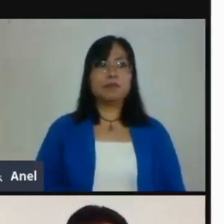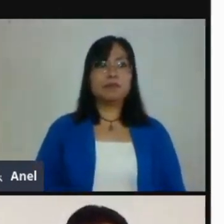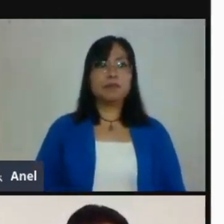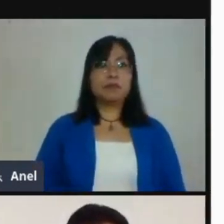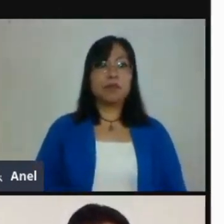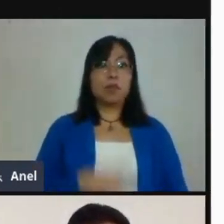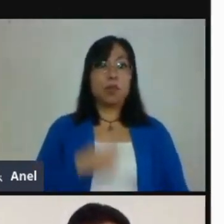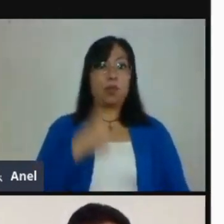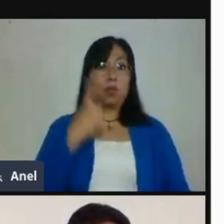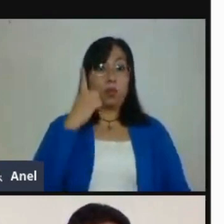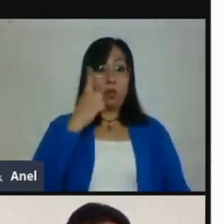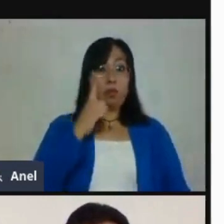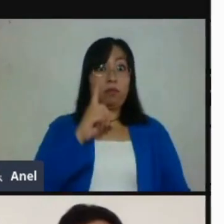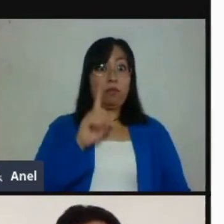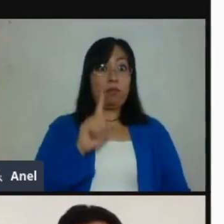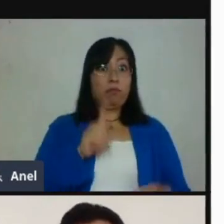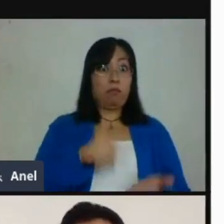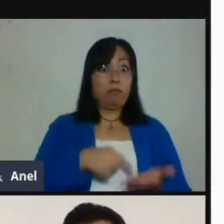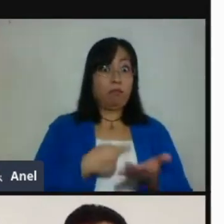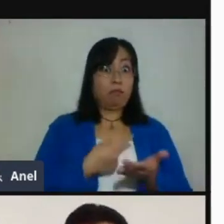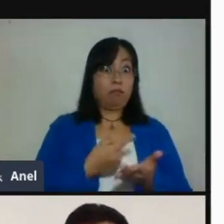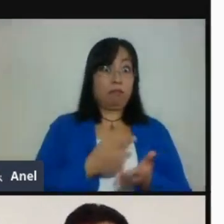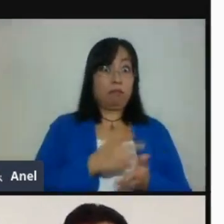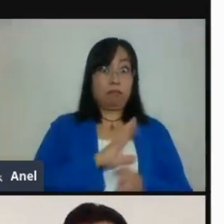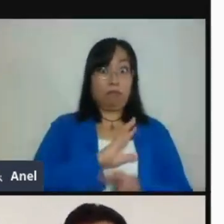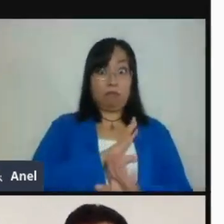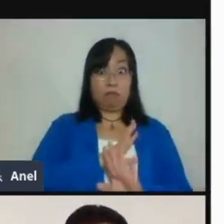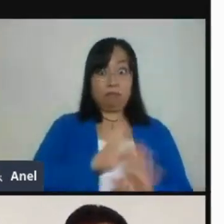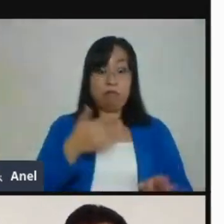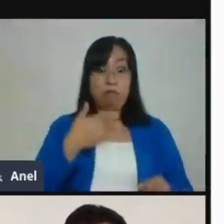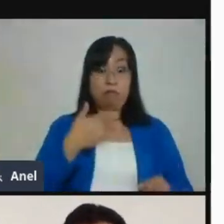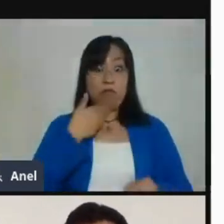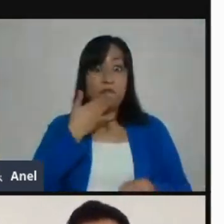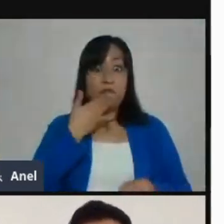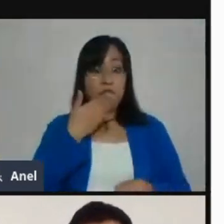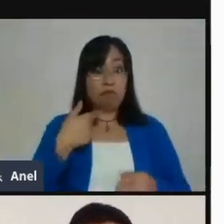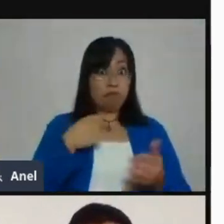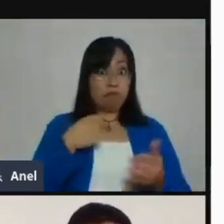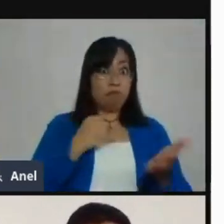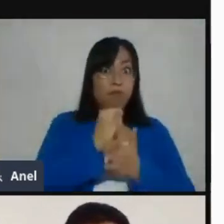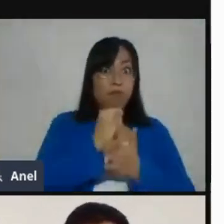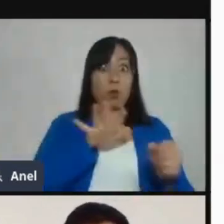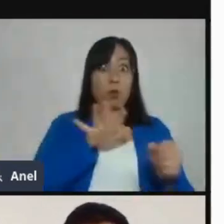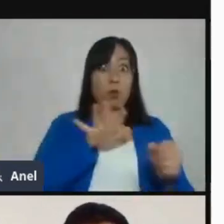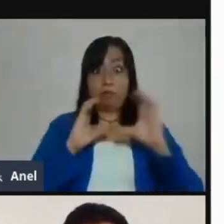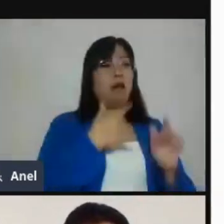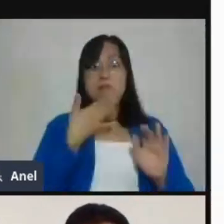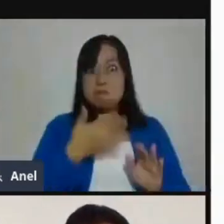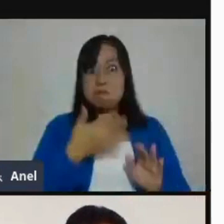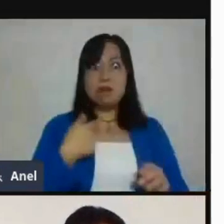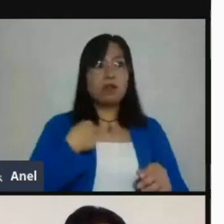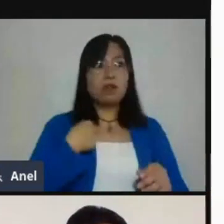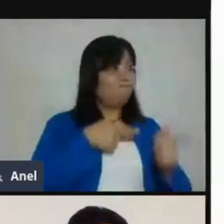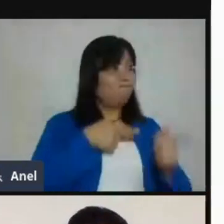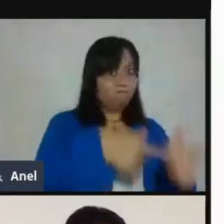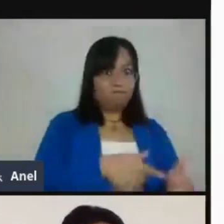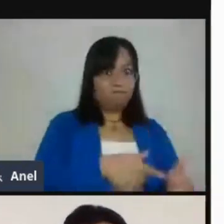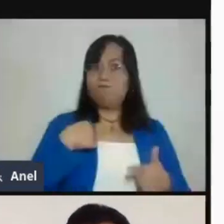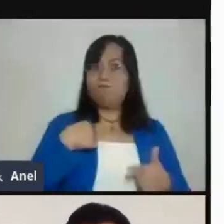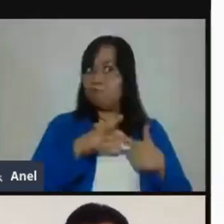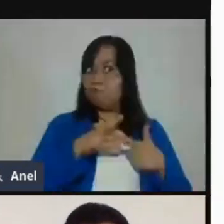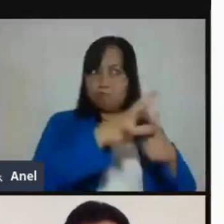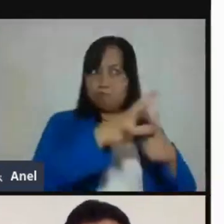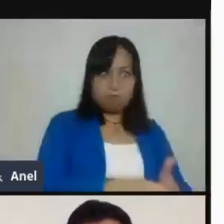esos canales de comunicación, eres constante con ellos y eres congruente a través de ellos, es decir, que no estás